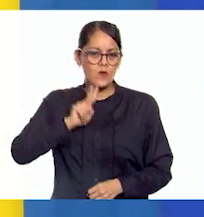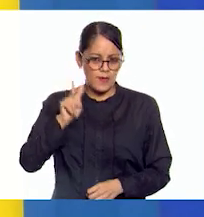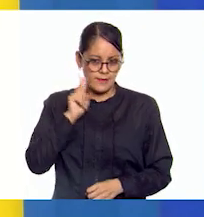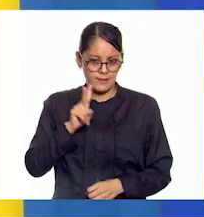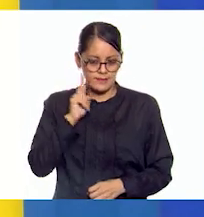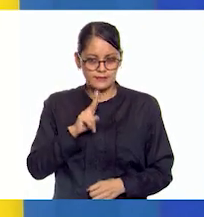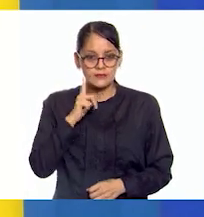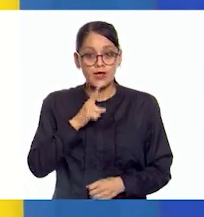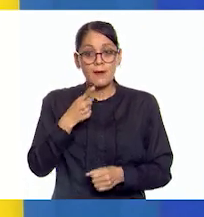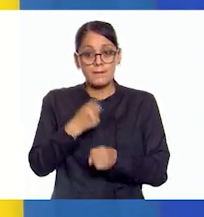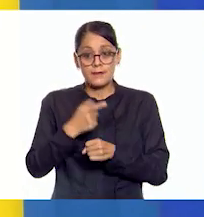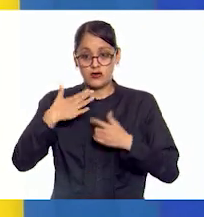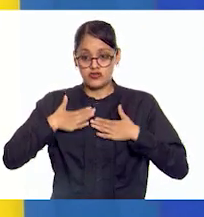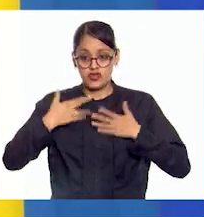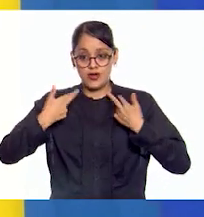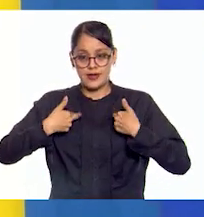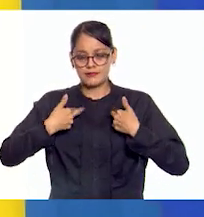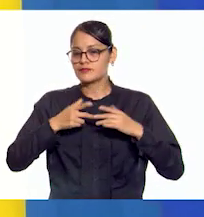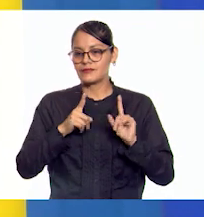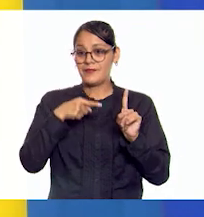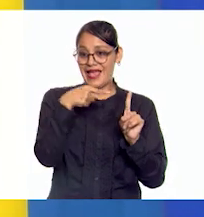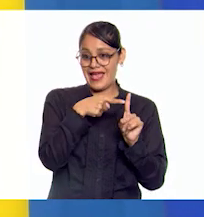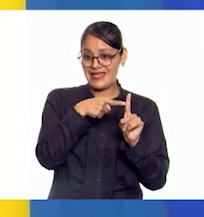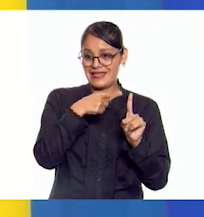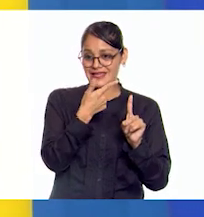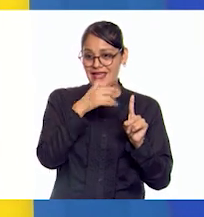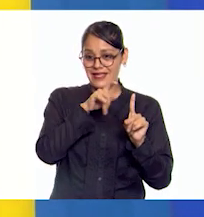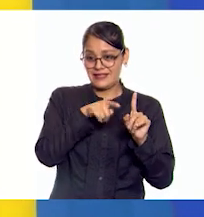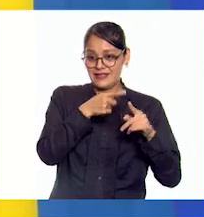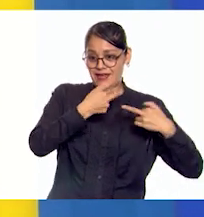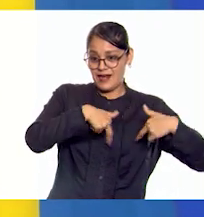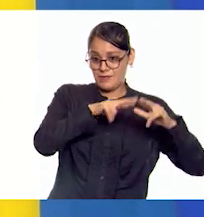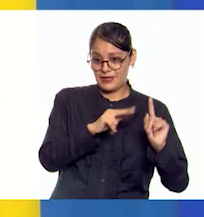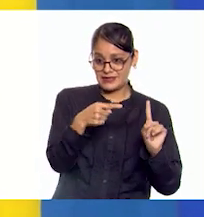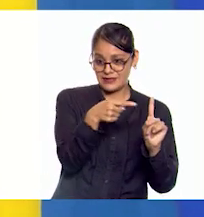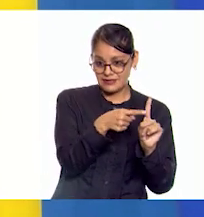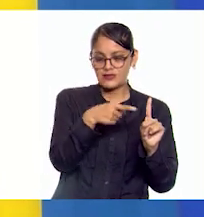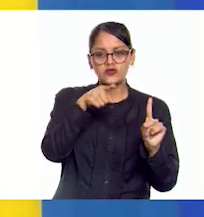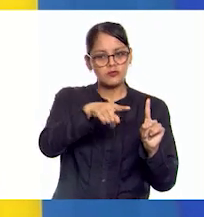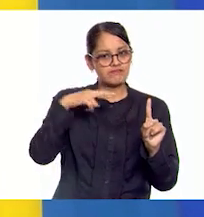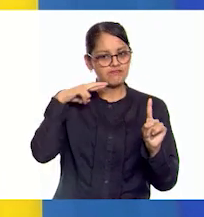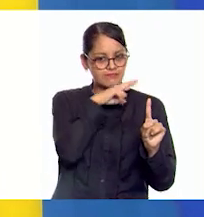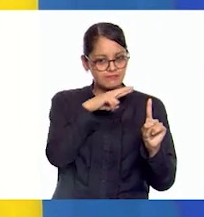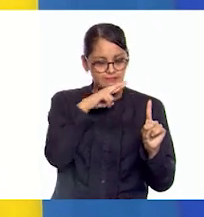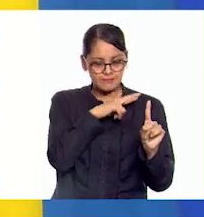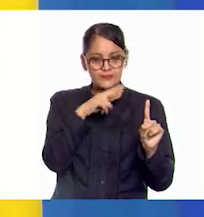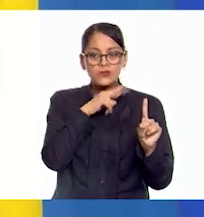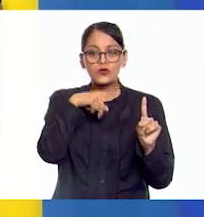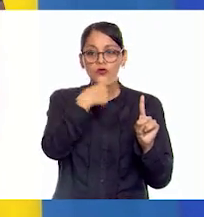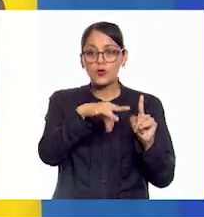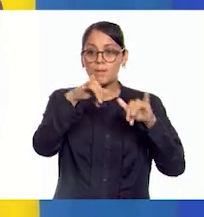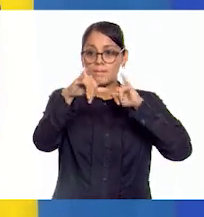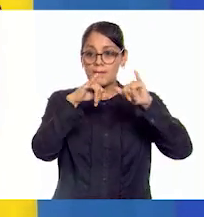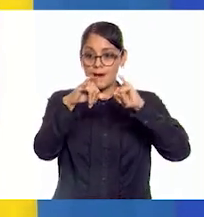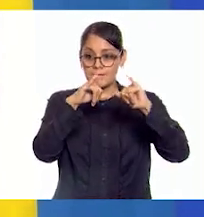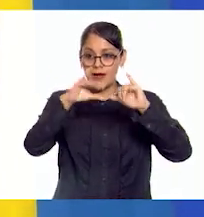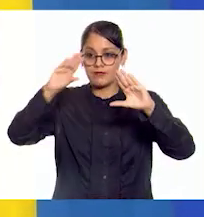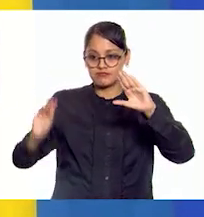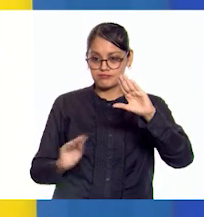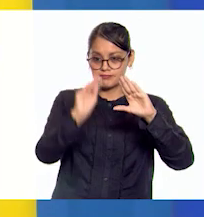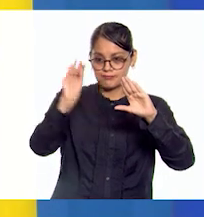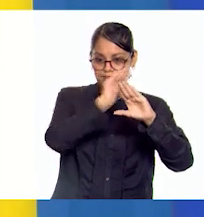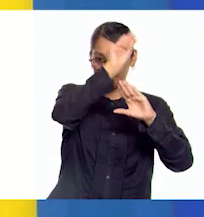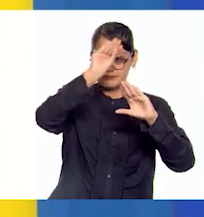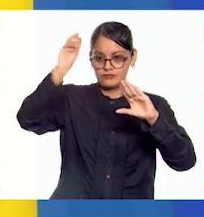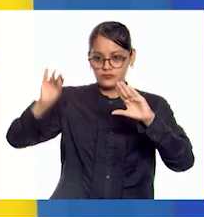Como representante del equipo, Jenny, deberás armar en el menor tiempo posible el mapa del territorio que